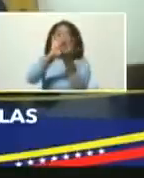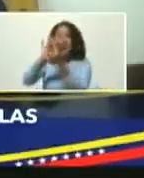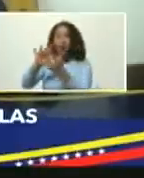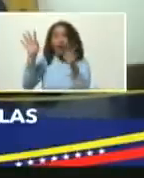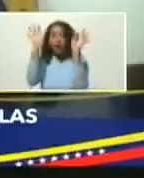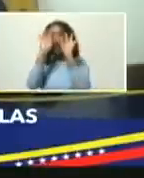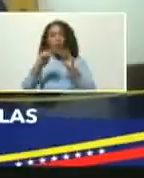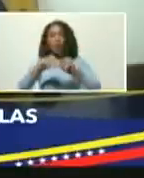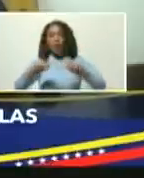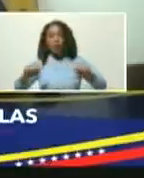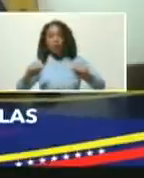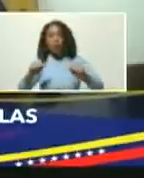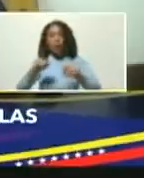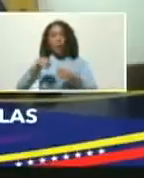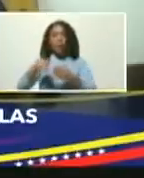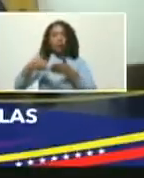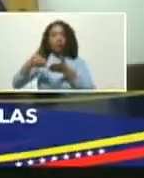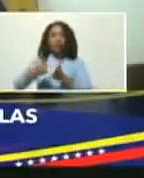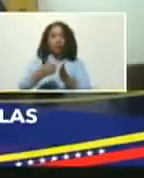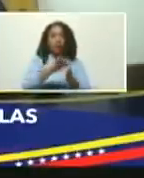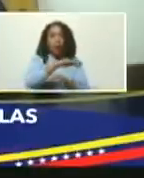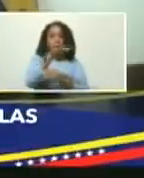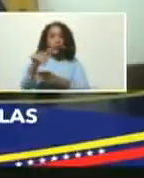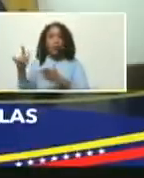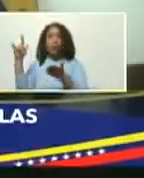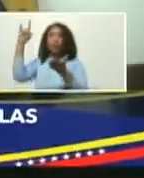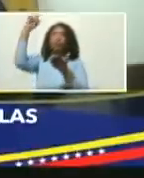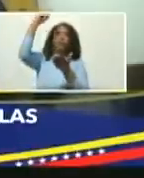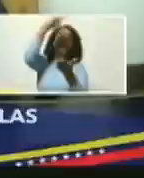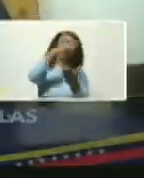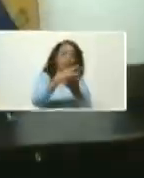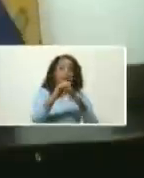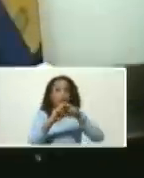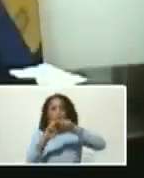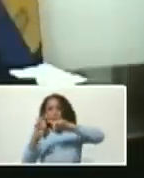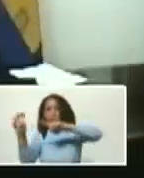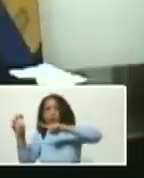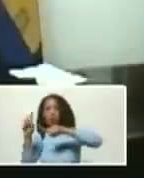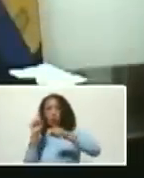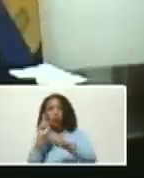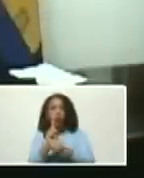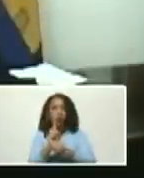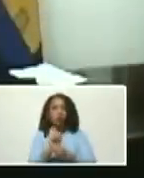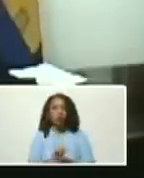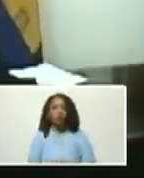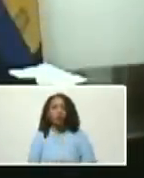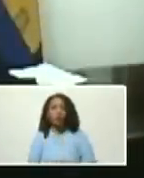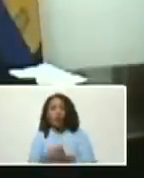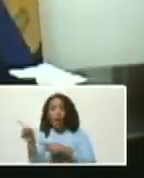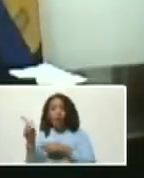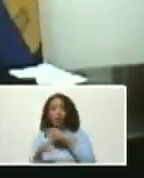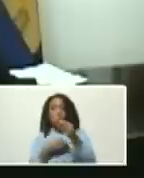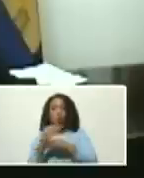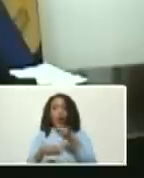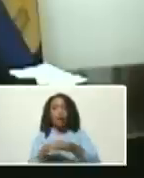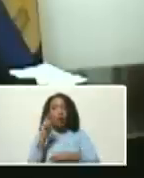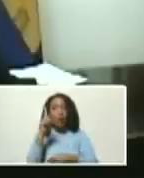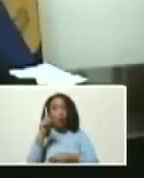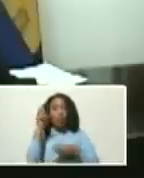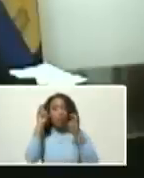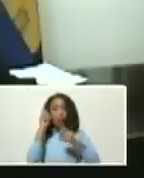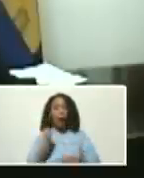vía terrestre vía marítima vía aérea y vía ferrocarrilera eso nos convierte en un hub muy